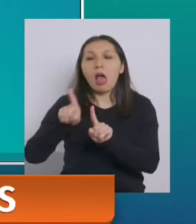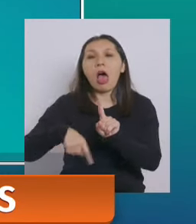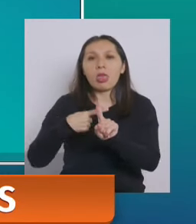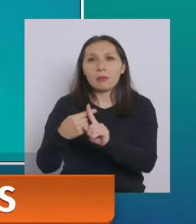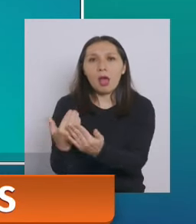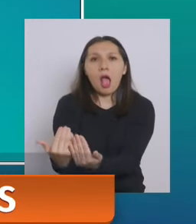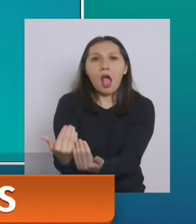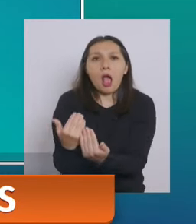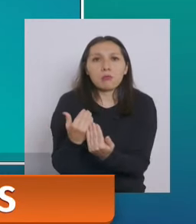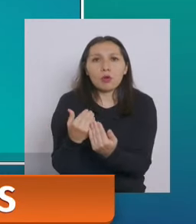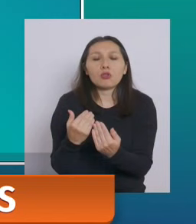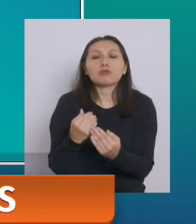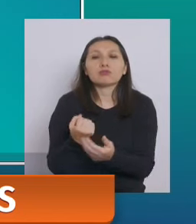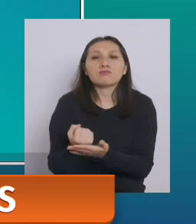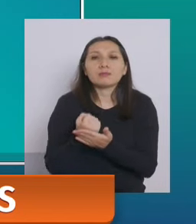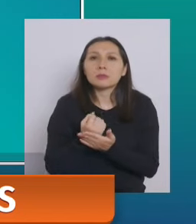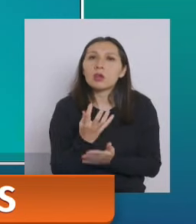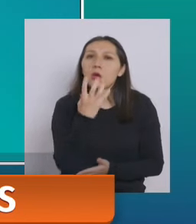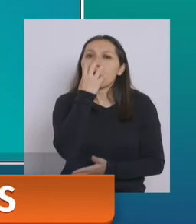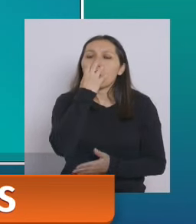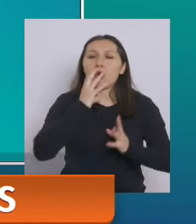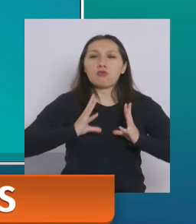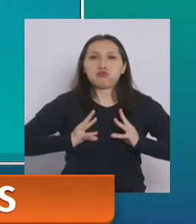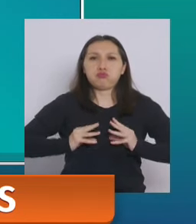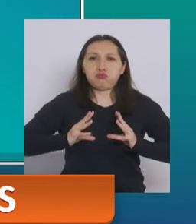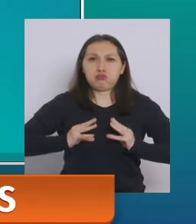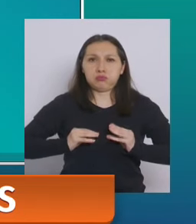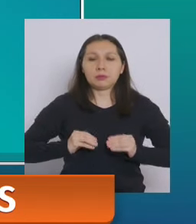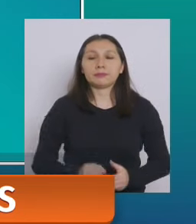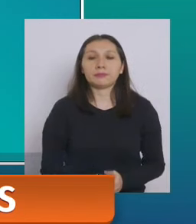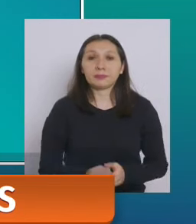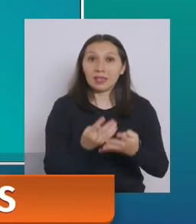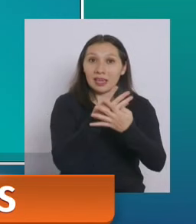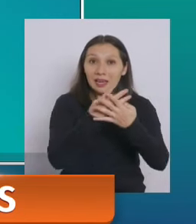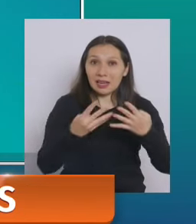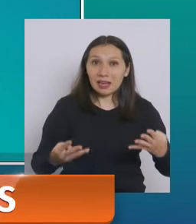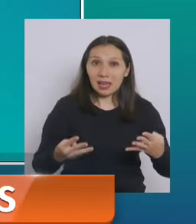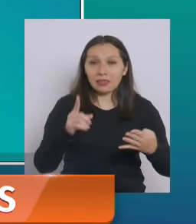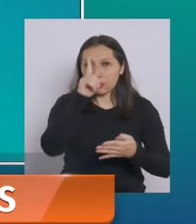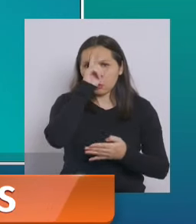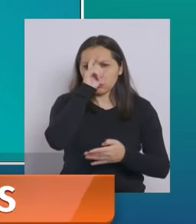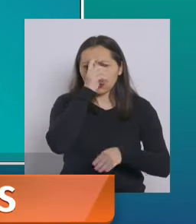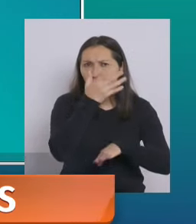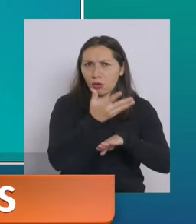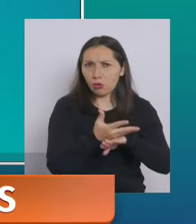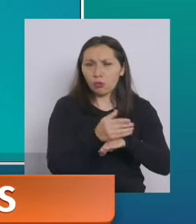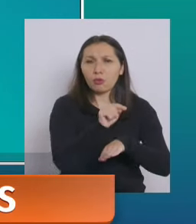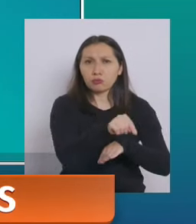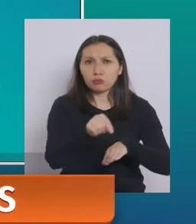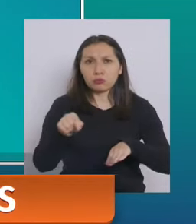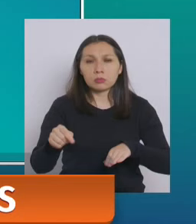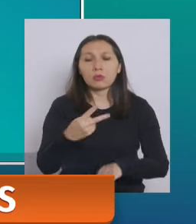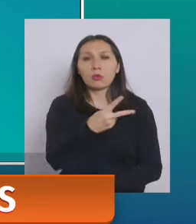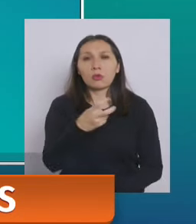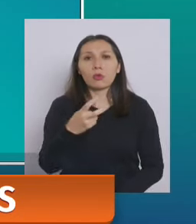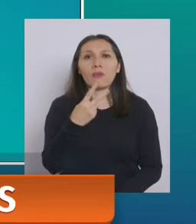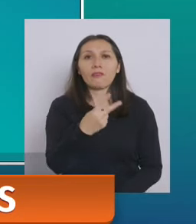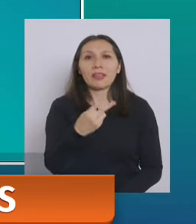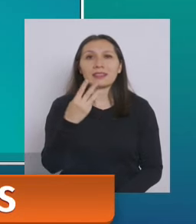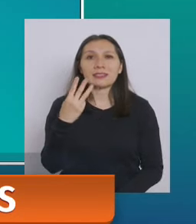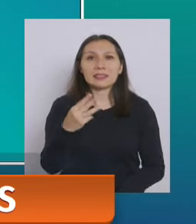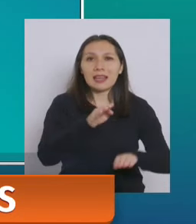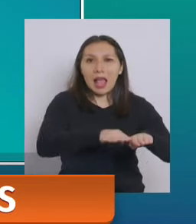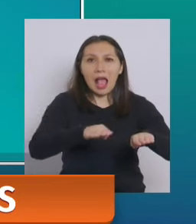de ventilación mecánica en relación a la red integrada hoy día disponemos de doscientas veintitrés